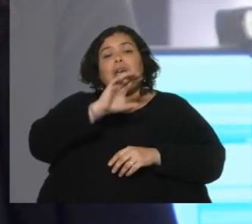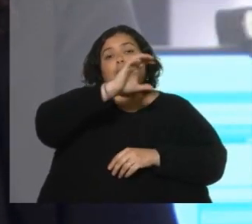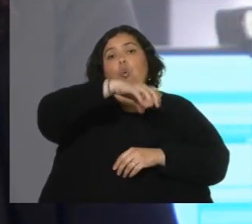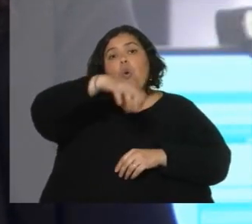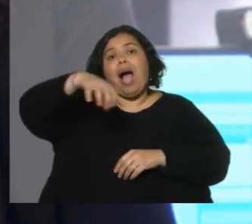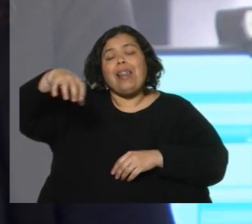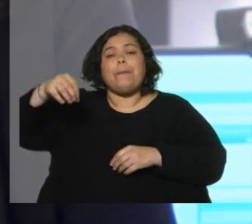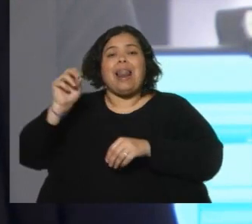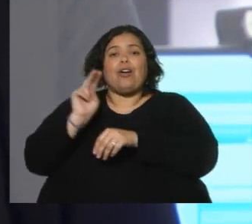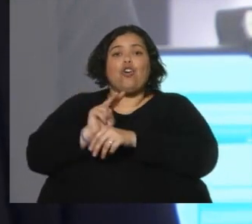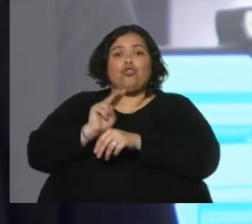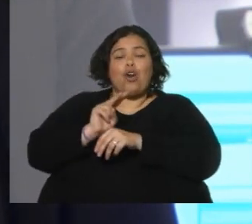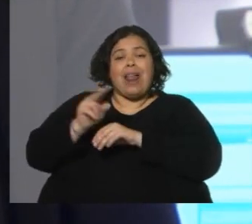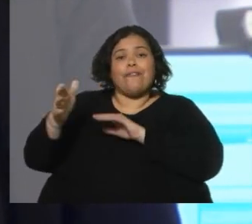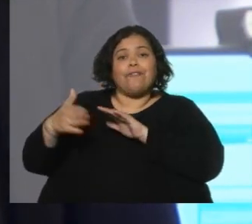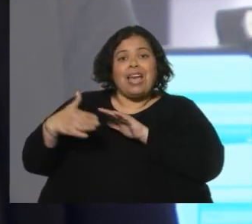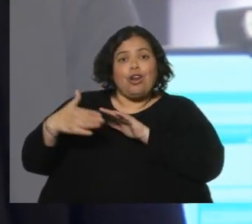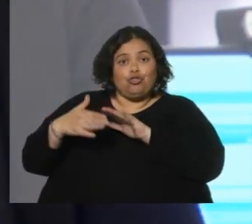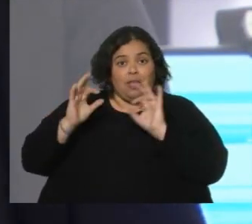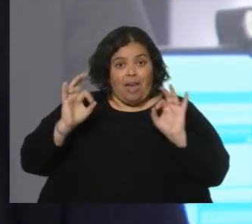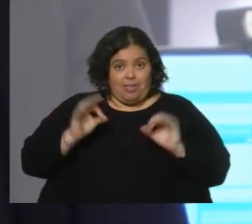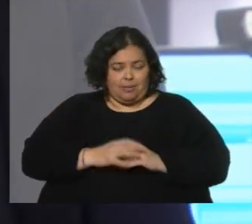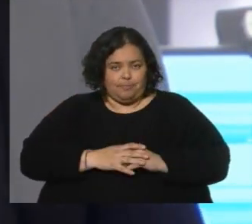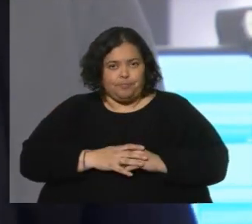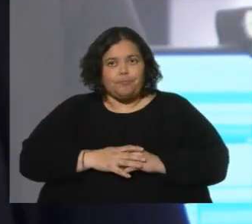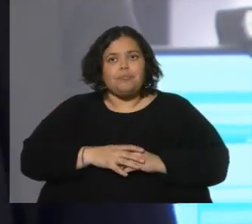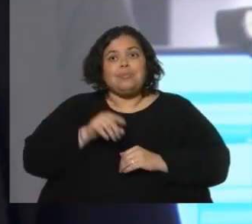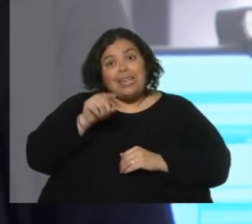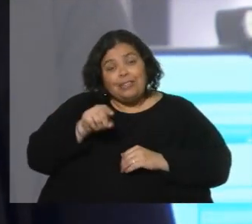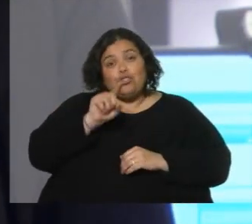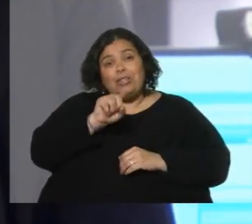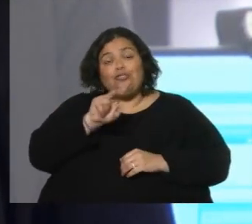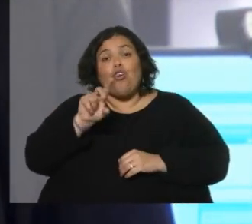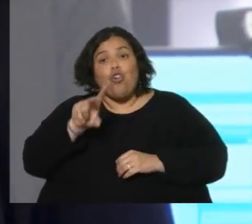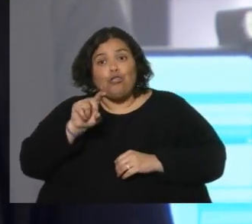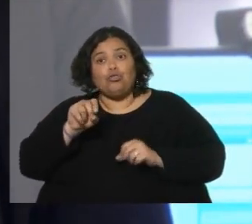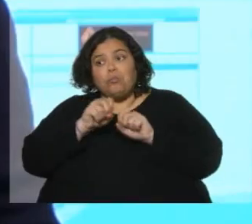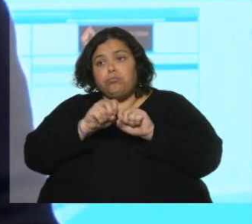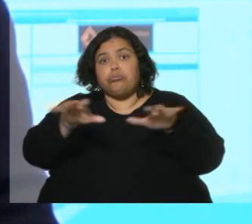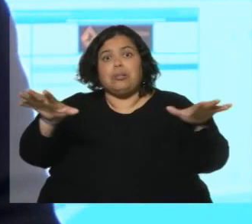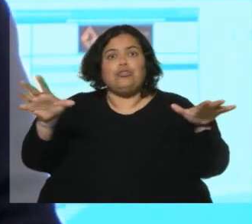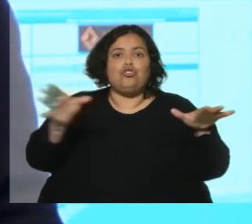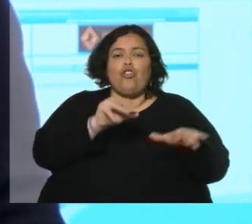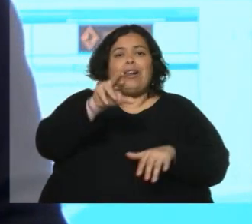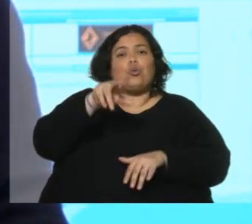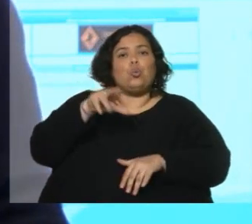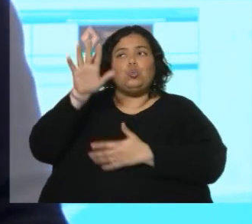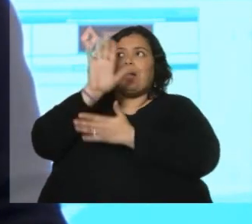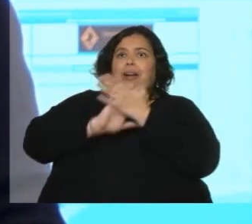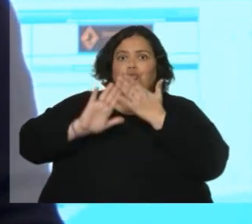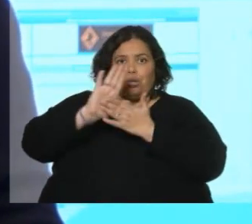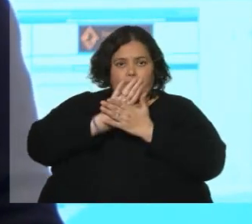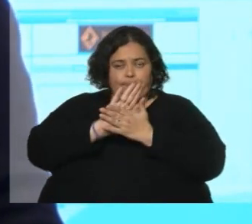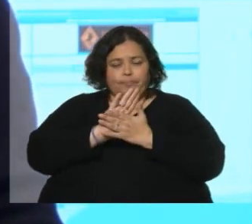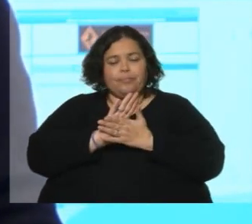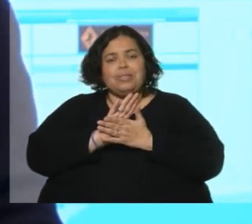control de velocidad que están distribuidos en toda nuestra red vial. El proyecto de fiscalización,